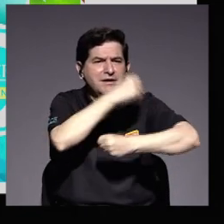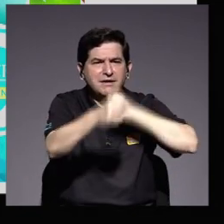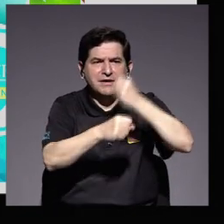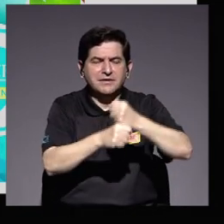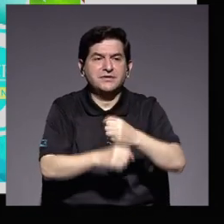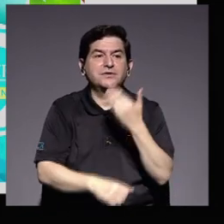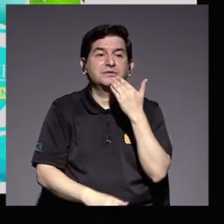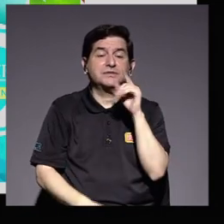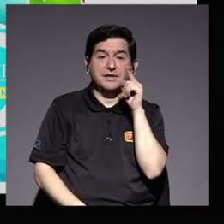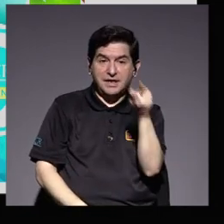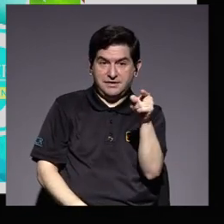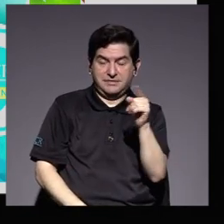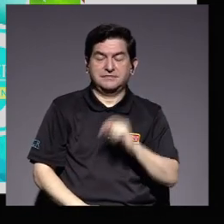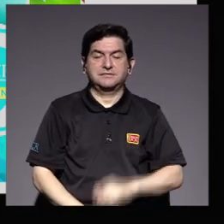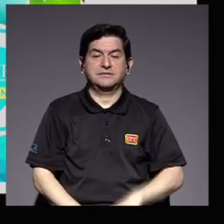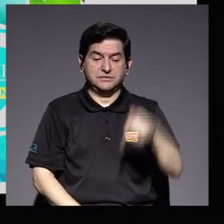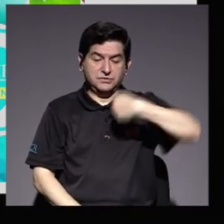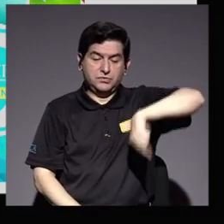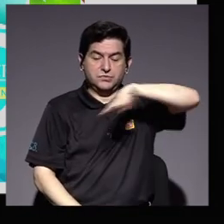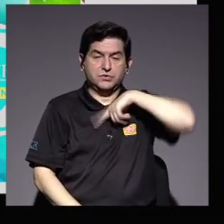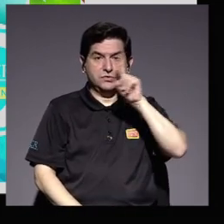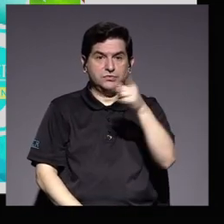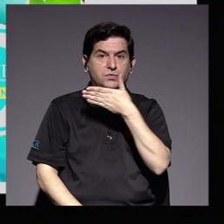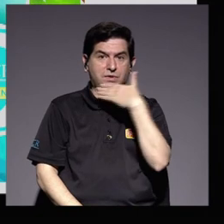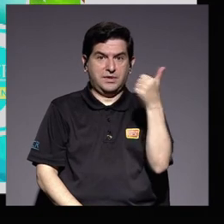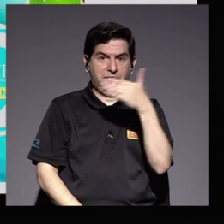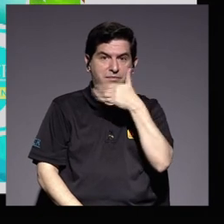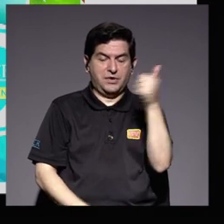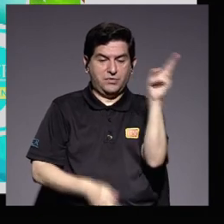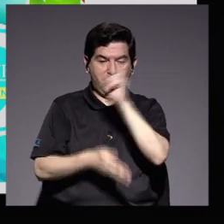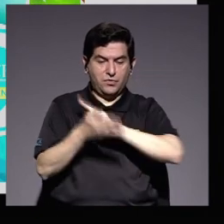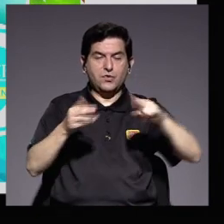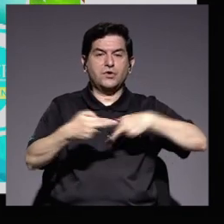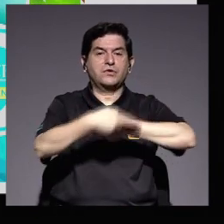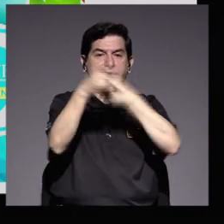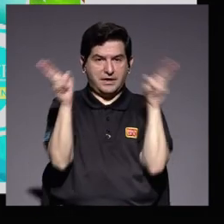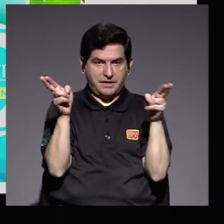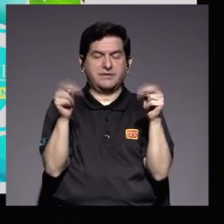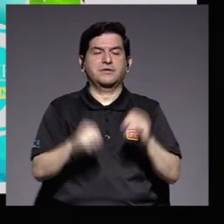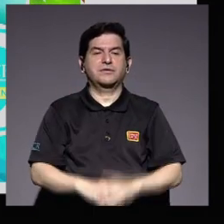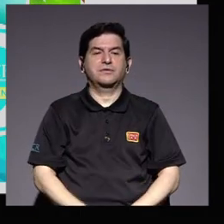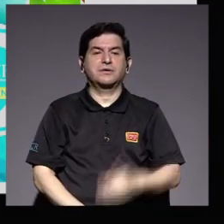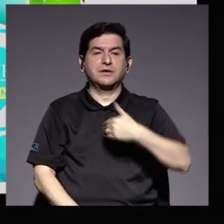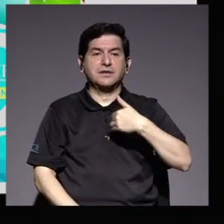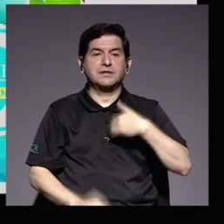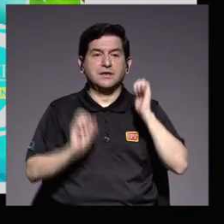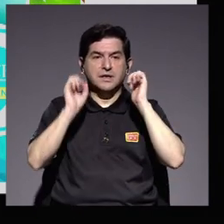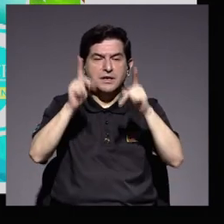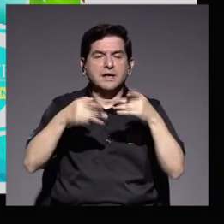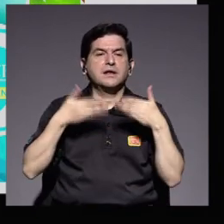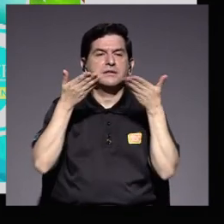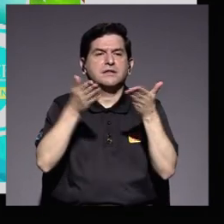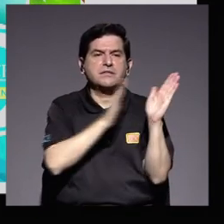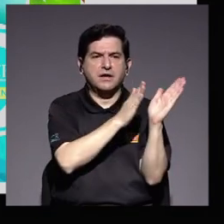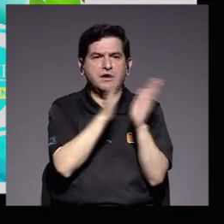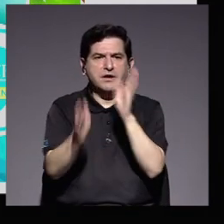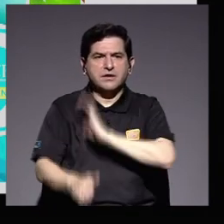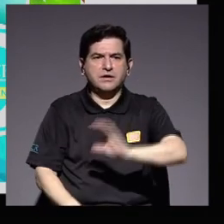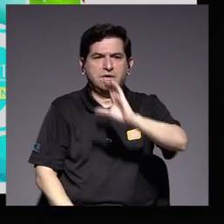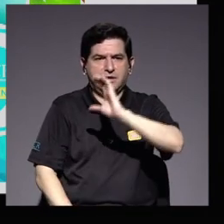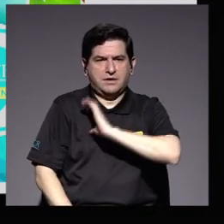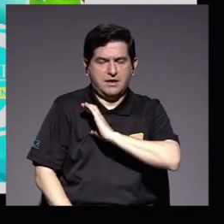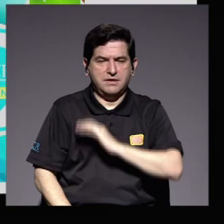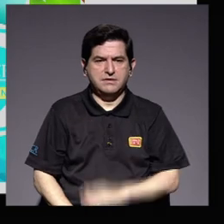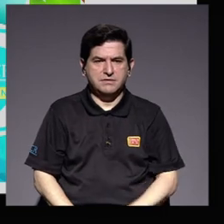Es gracias a ellas y ellos que hoy somos una de las mejores universidades de la región y que tenemos la posibilidad de brindar una formación de calidad